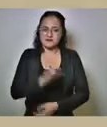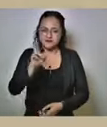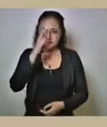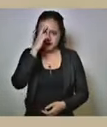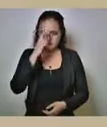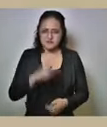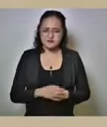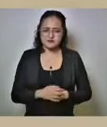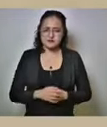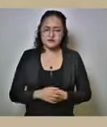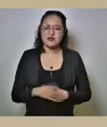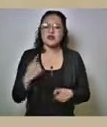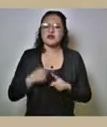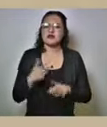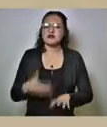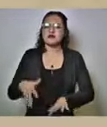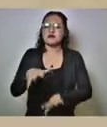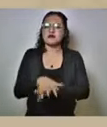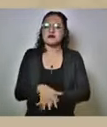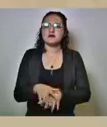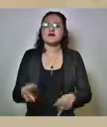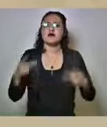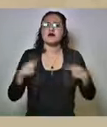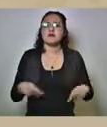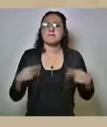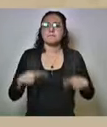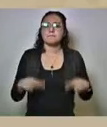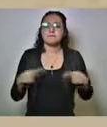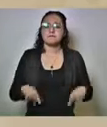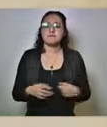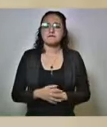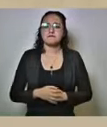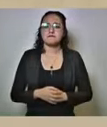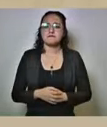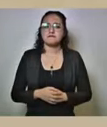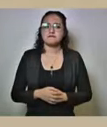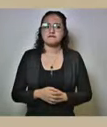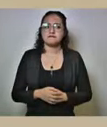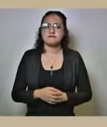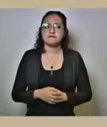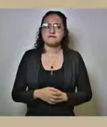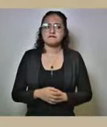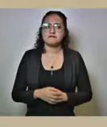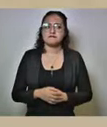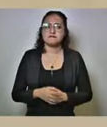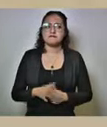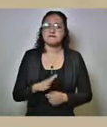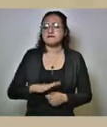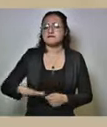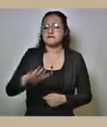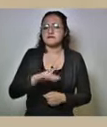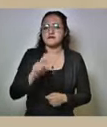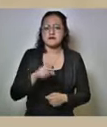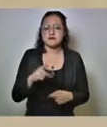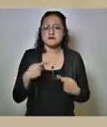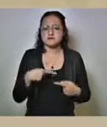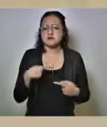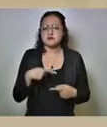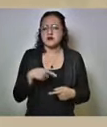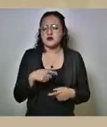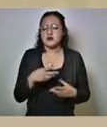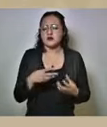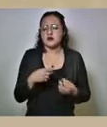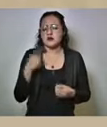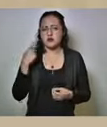integrado por personas de la sociedad civil que